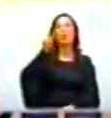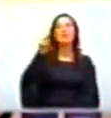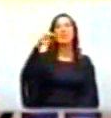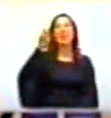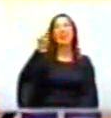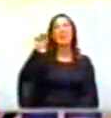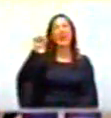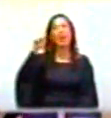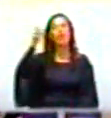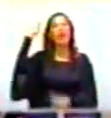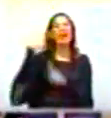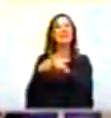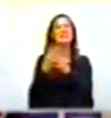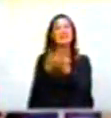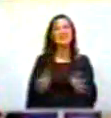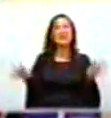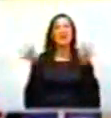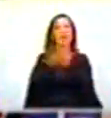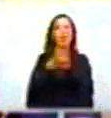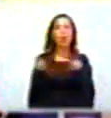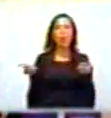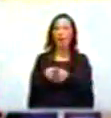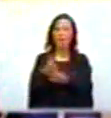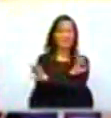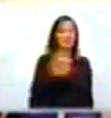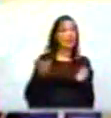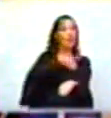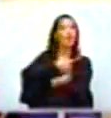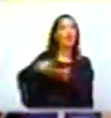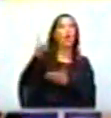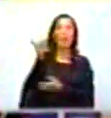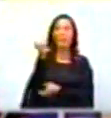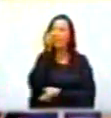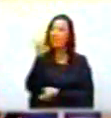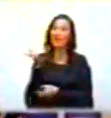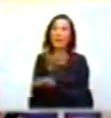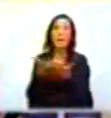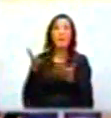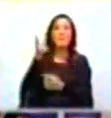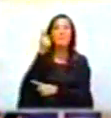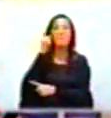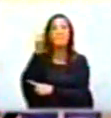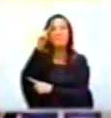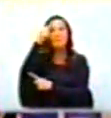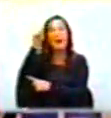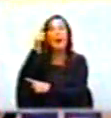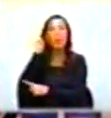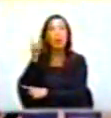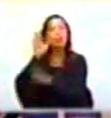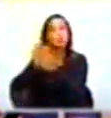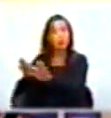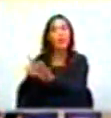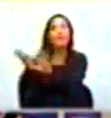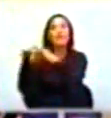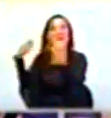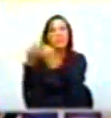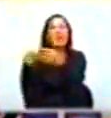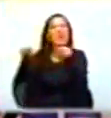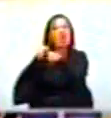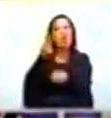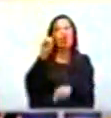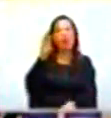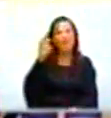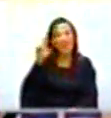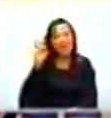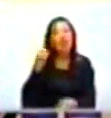ex senador, quien perdió su investidura por graves hechos de parapolítica. Esa familia, su hermano Roberto, su hermana